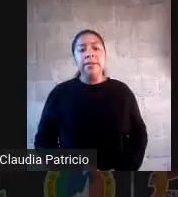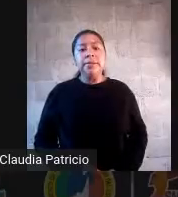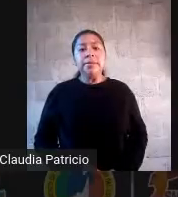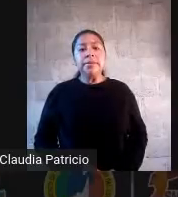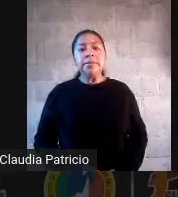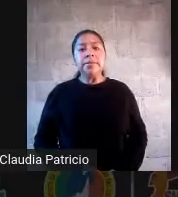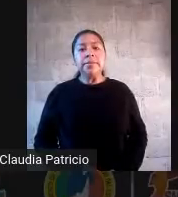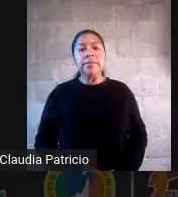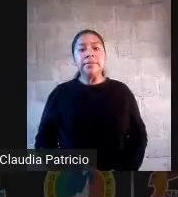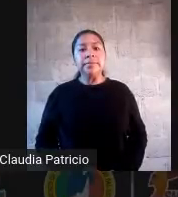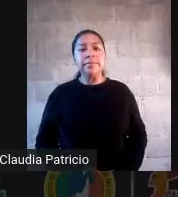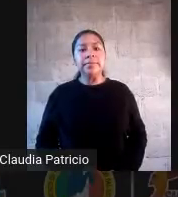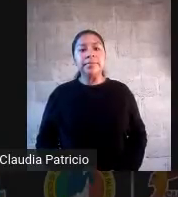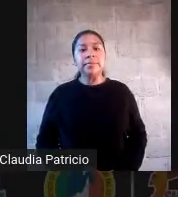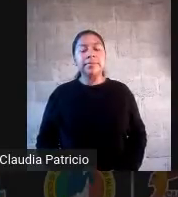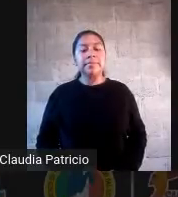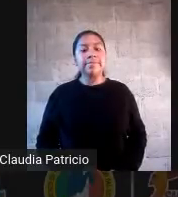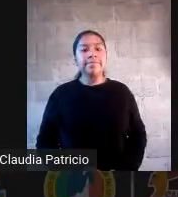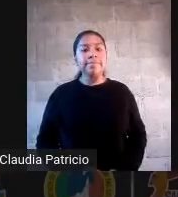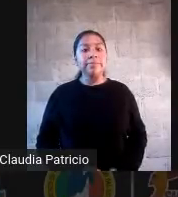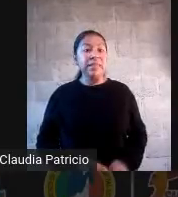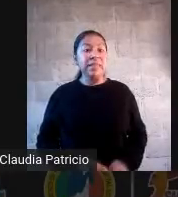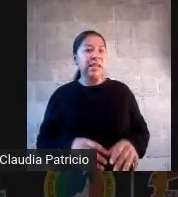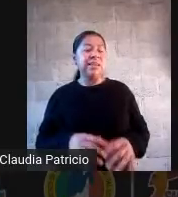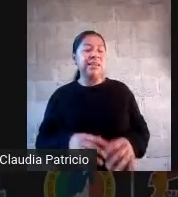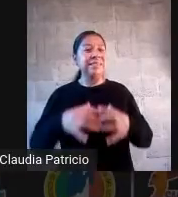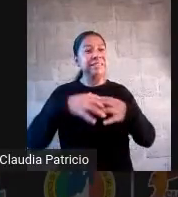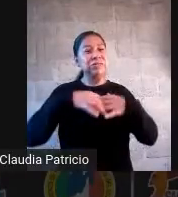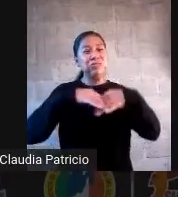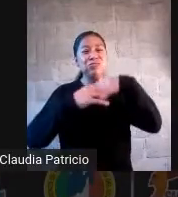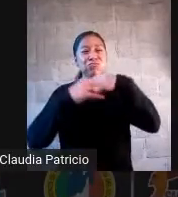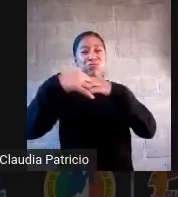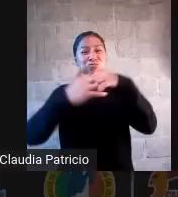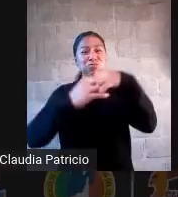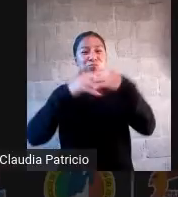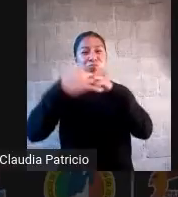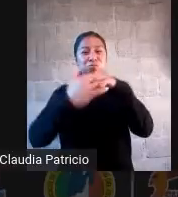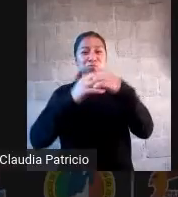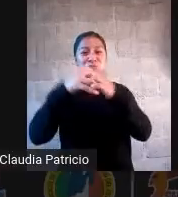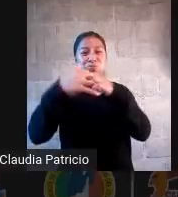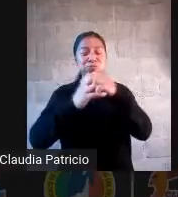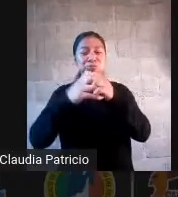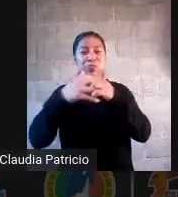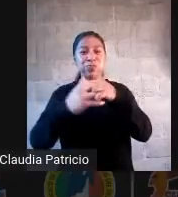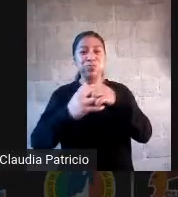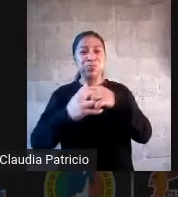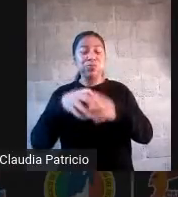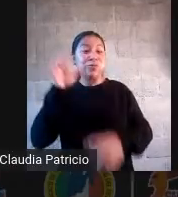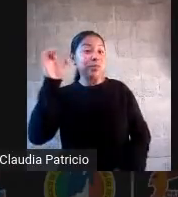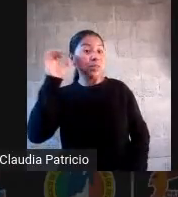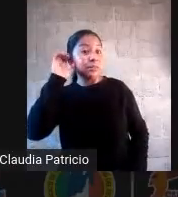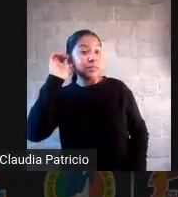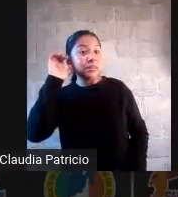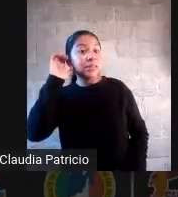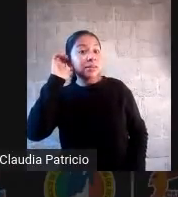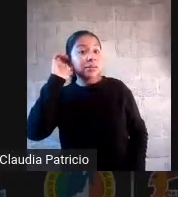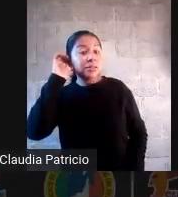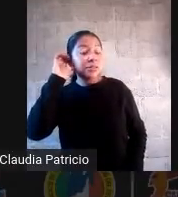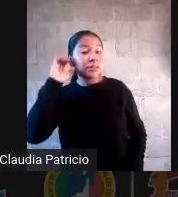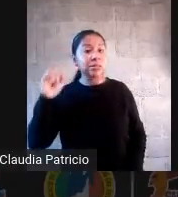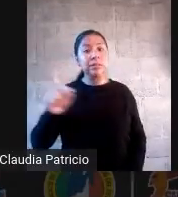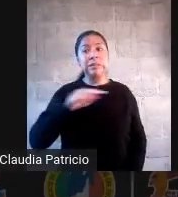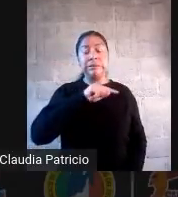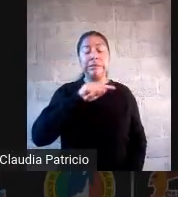hay confusión en cuanto a... Es muy común escuchar, es que tenemos que estar haciendo evaluación formativa.